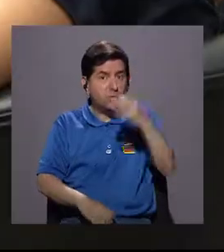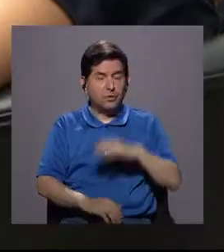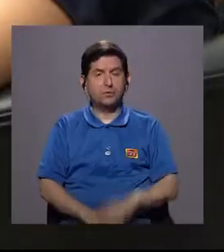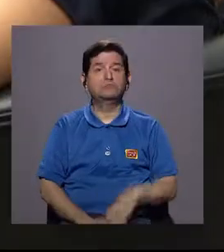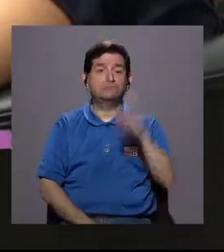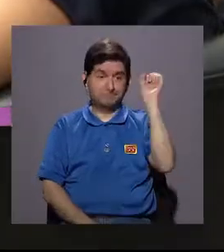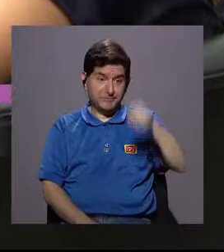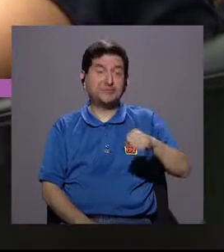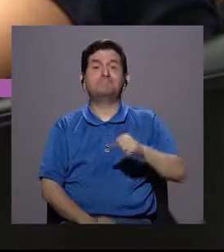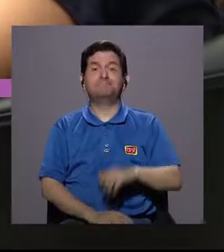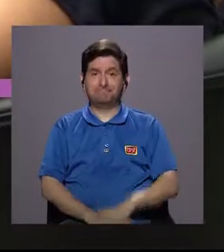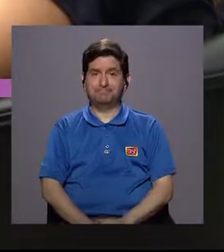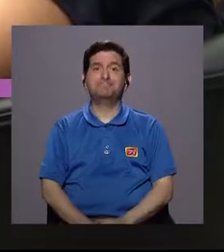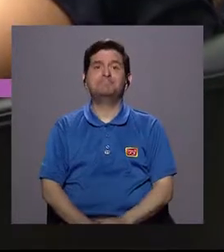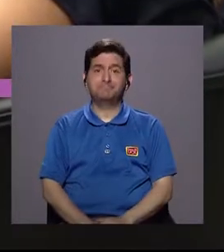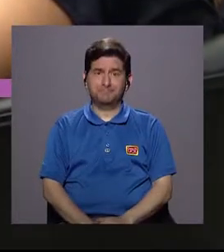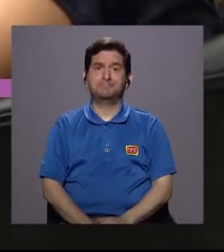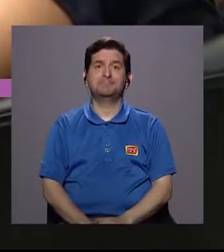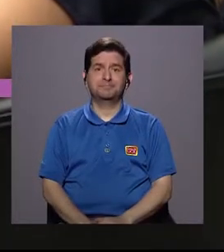Claro que sí.